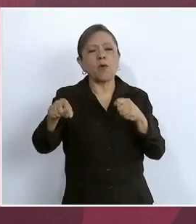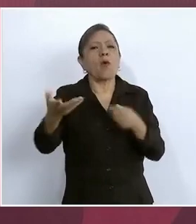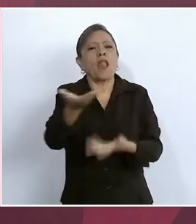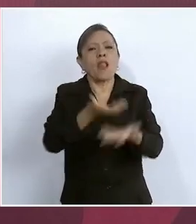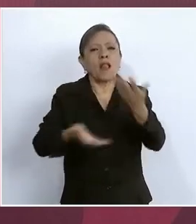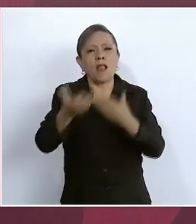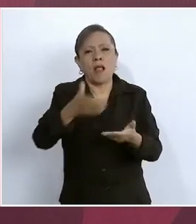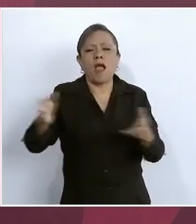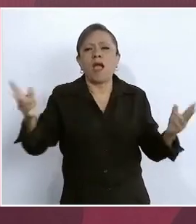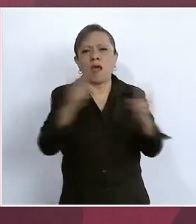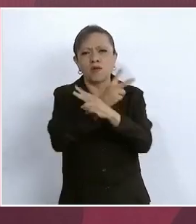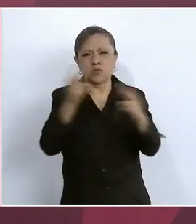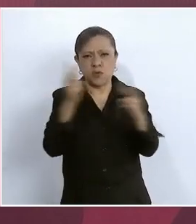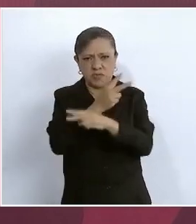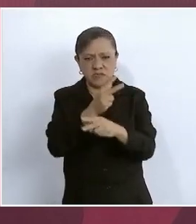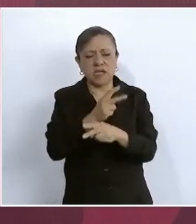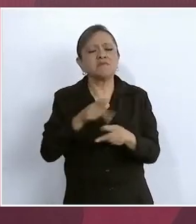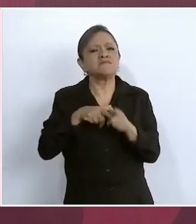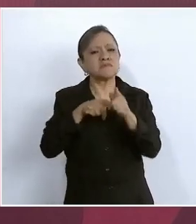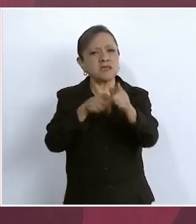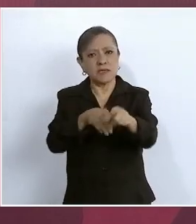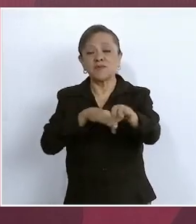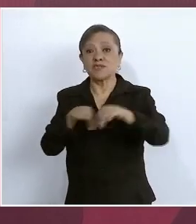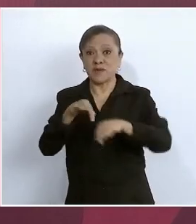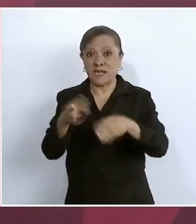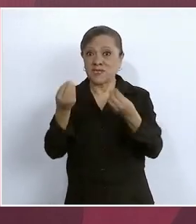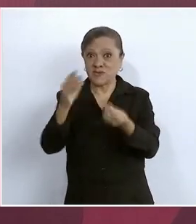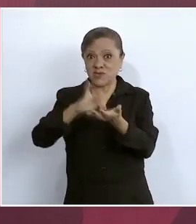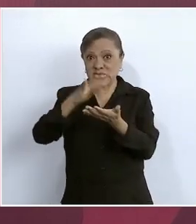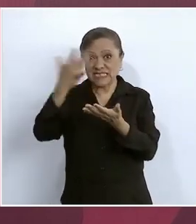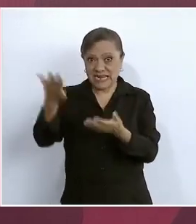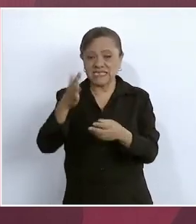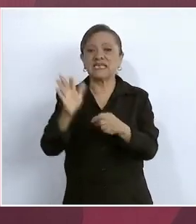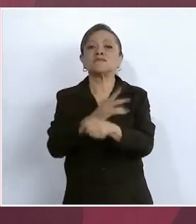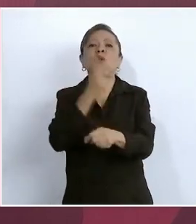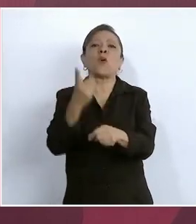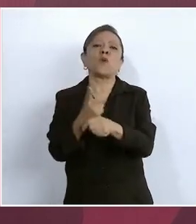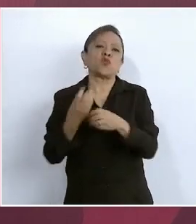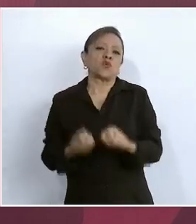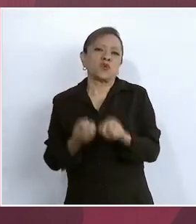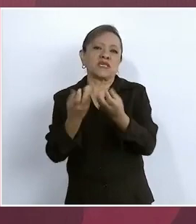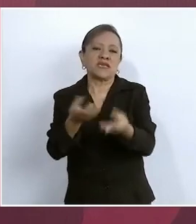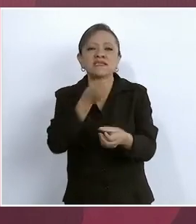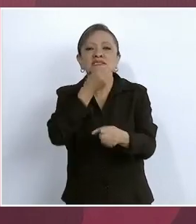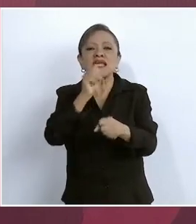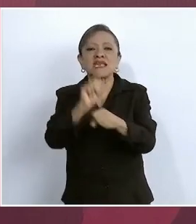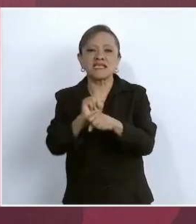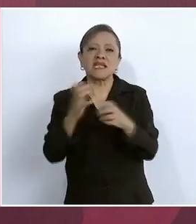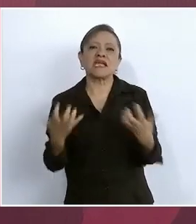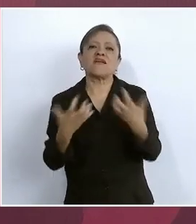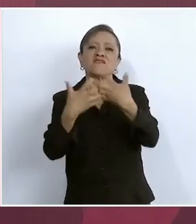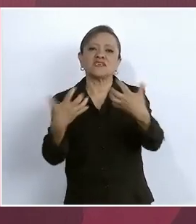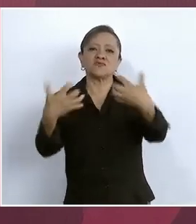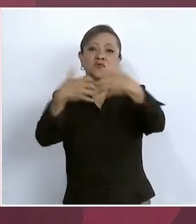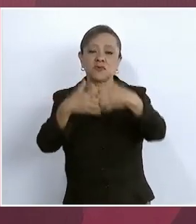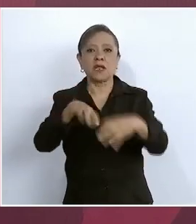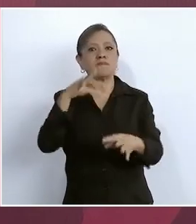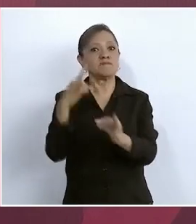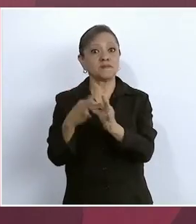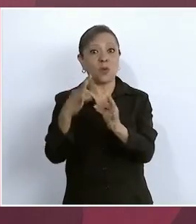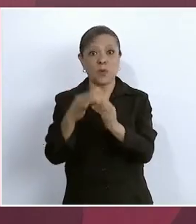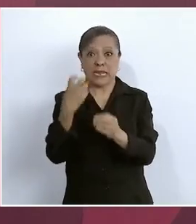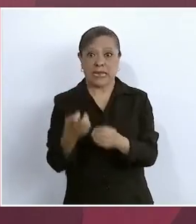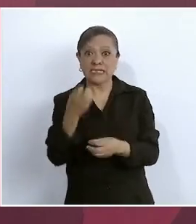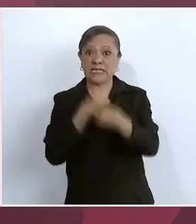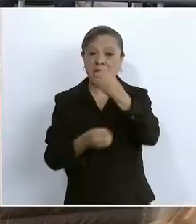estas obras. Muchas gracias, señor Presidente, por darle la oportunidad a la Secretaría de Infraestructura de cumplir con esta